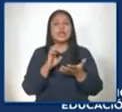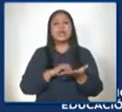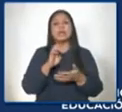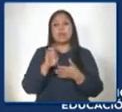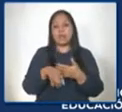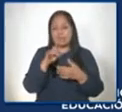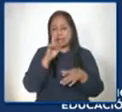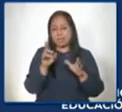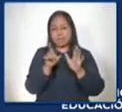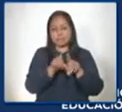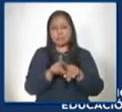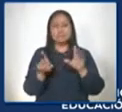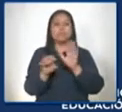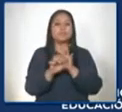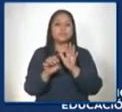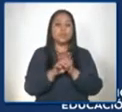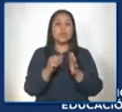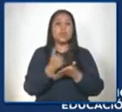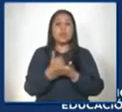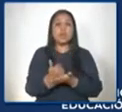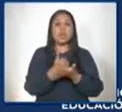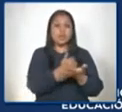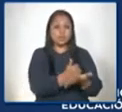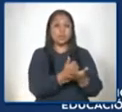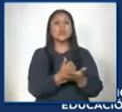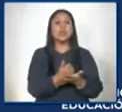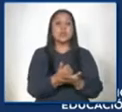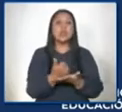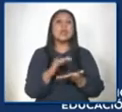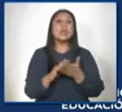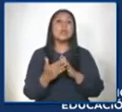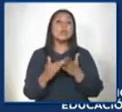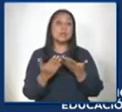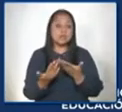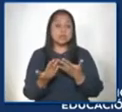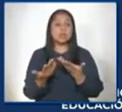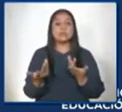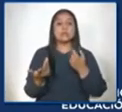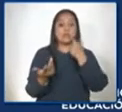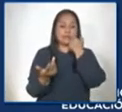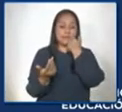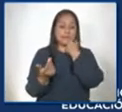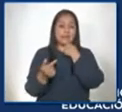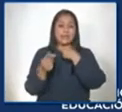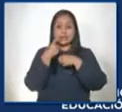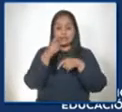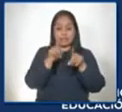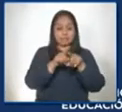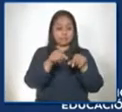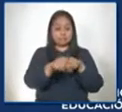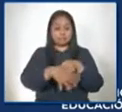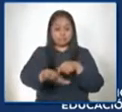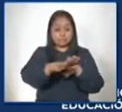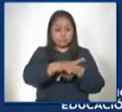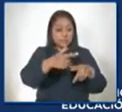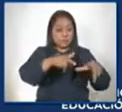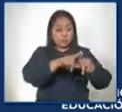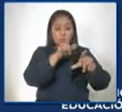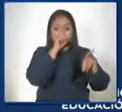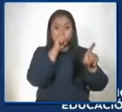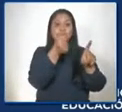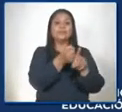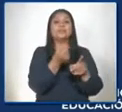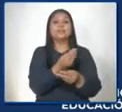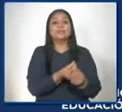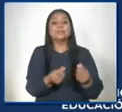ende, contribuye a la economía comunitaria y local. Y uno de los impactos más grandes del programa es